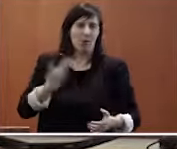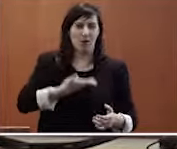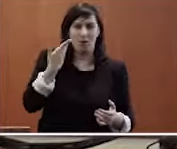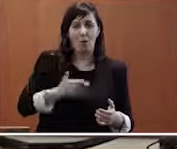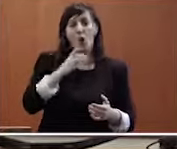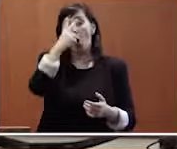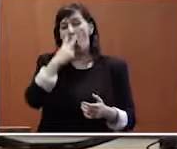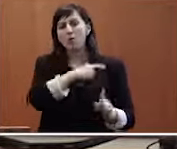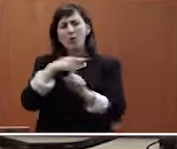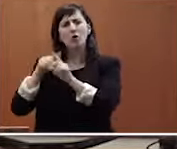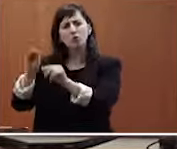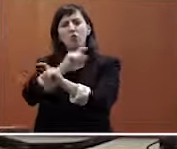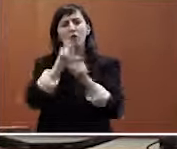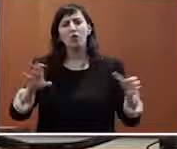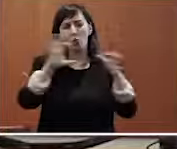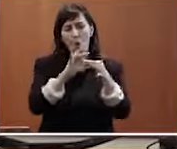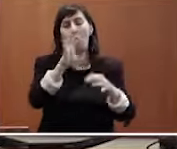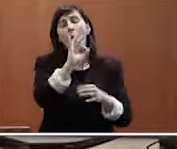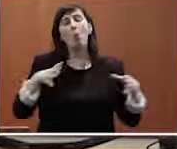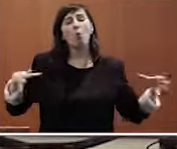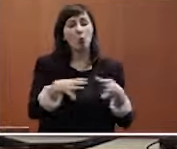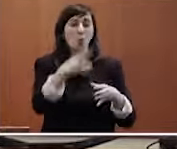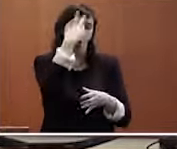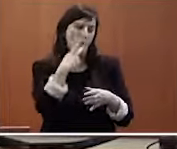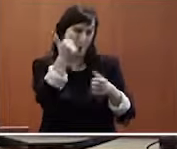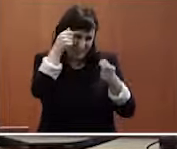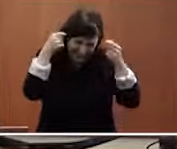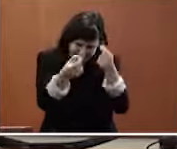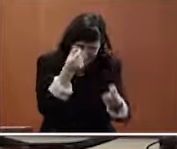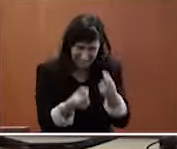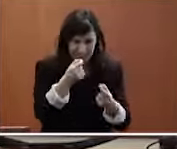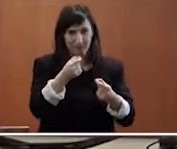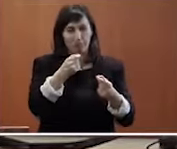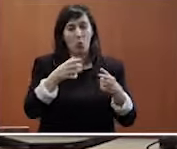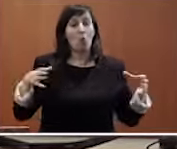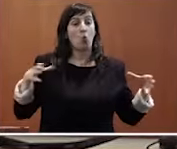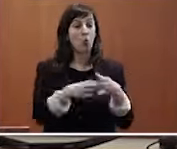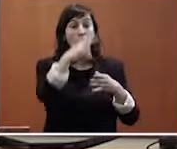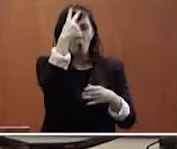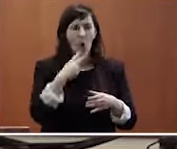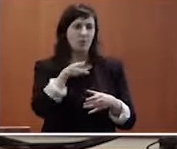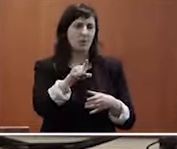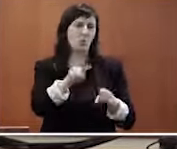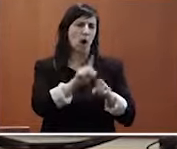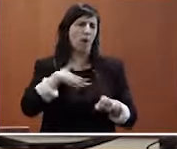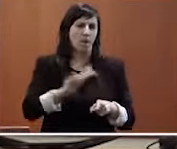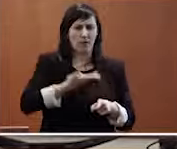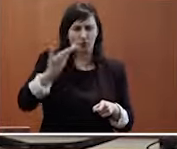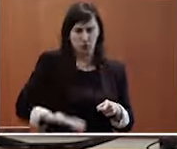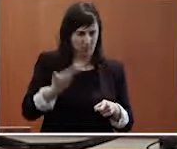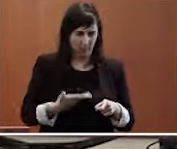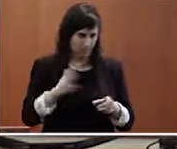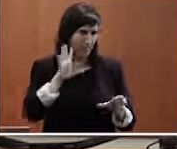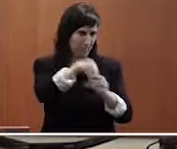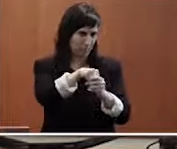ONCE y su fundación, o el Grupo ONCE, para ser más precisos, ha jugado un papel fundamental.